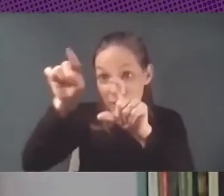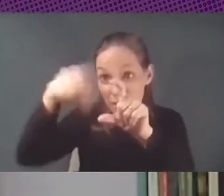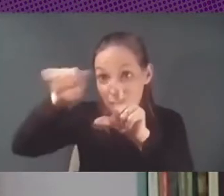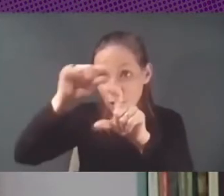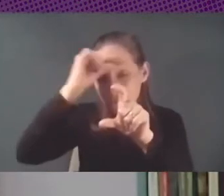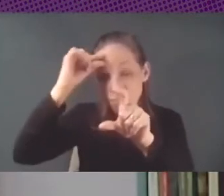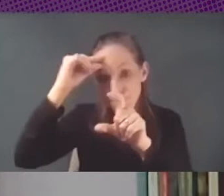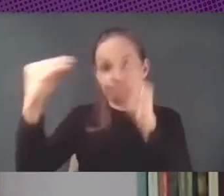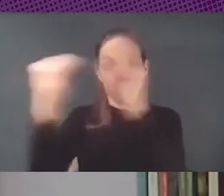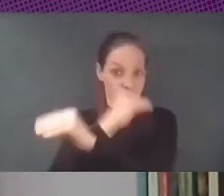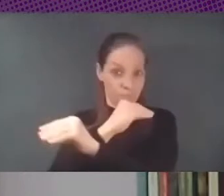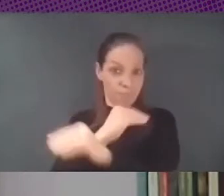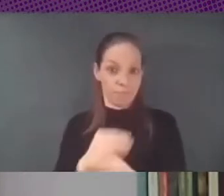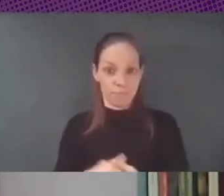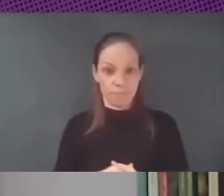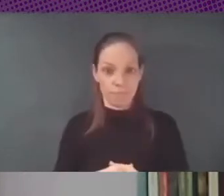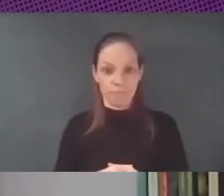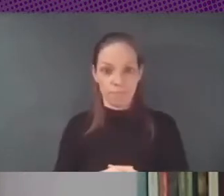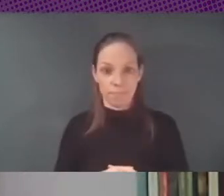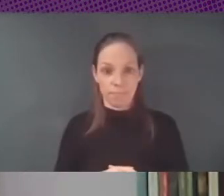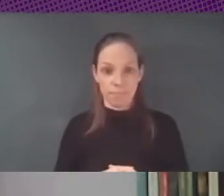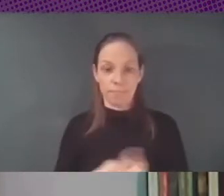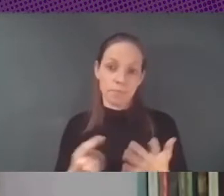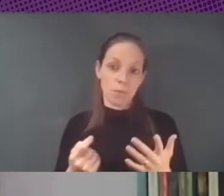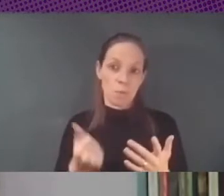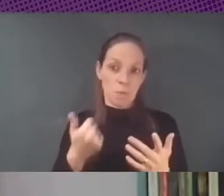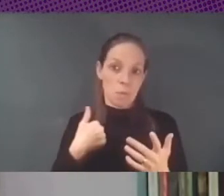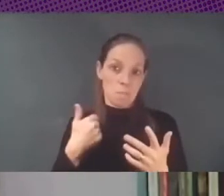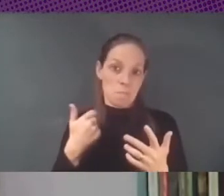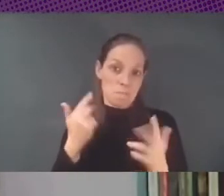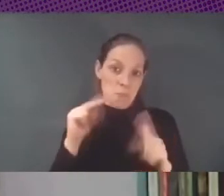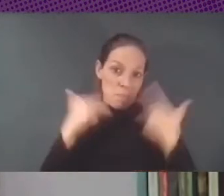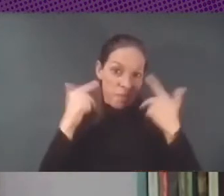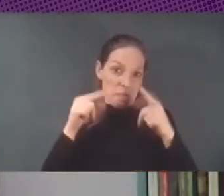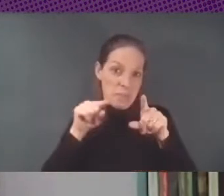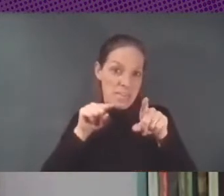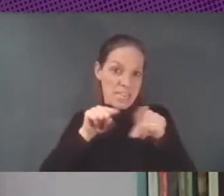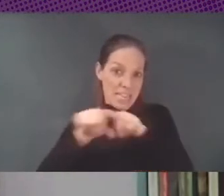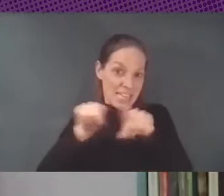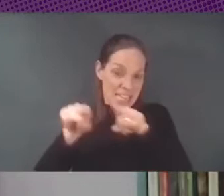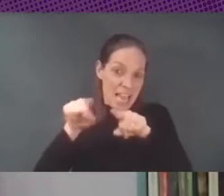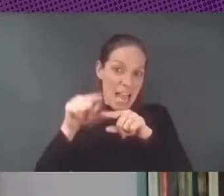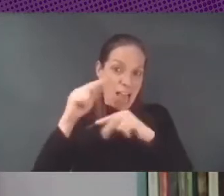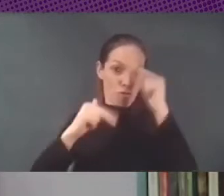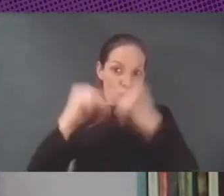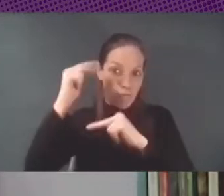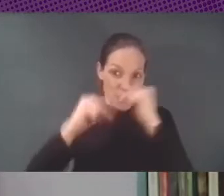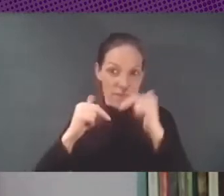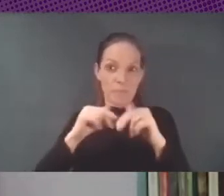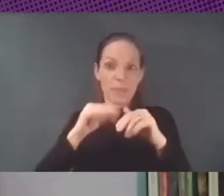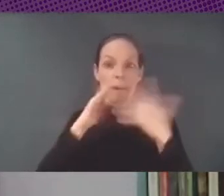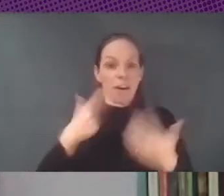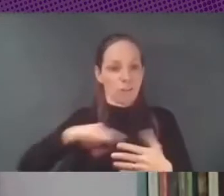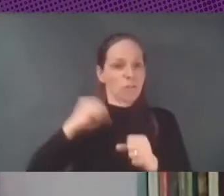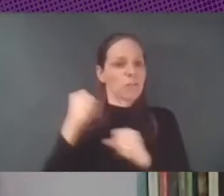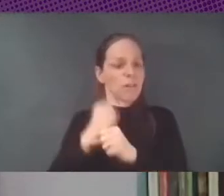bueno sin ir más lejos y me permito hacer esta crítica constructiva en estos días estamos trabajando en torno a una agenda